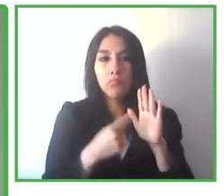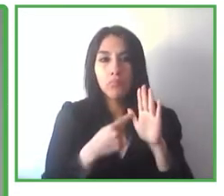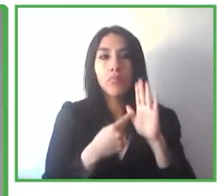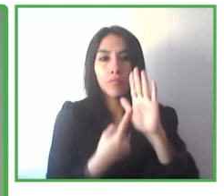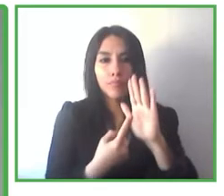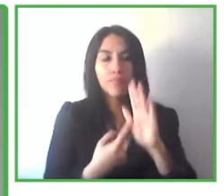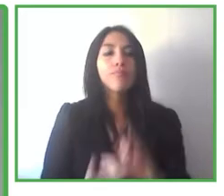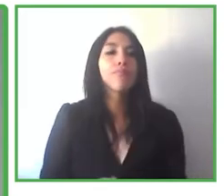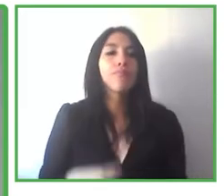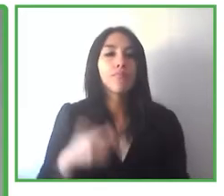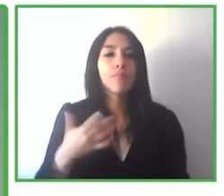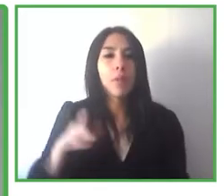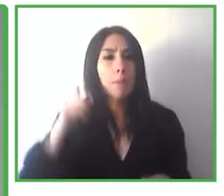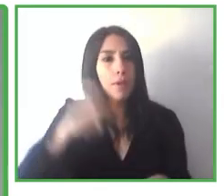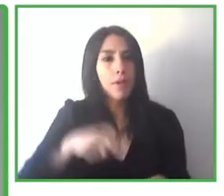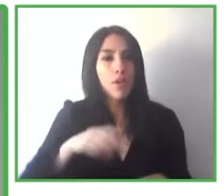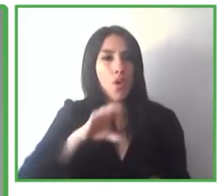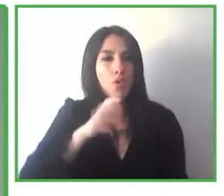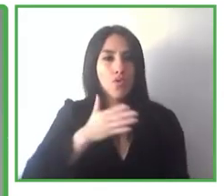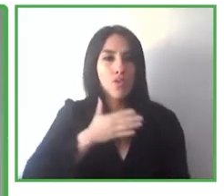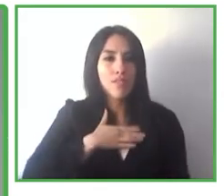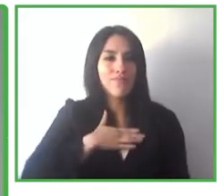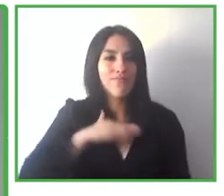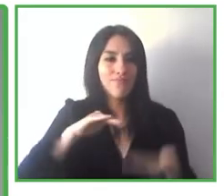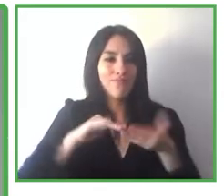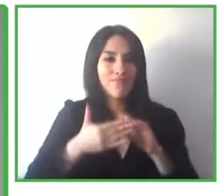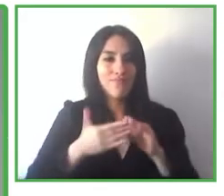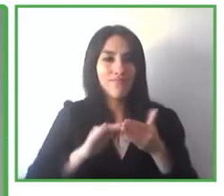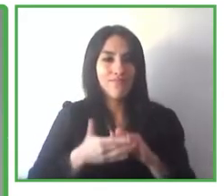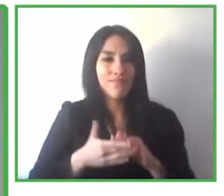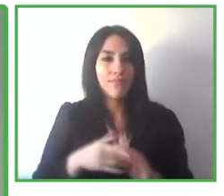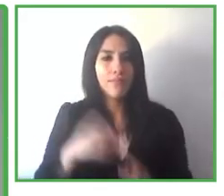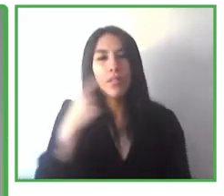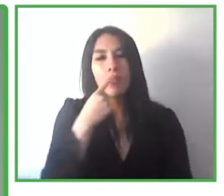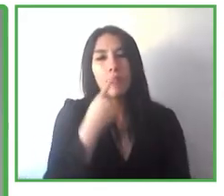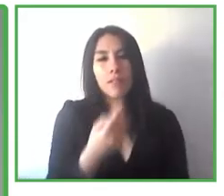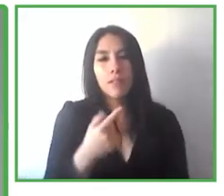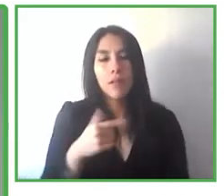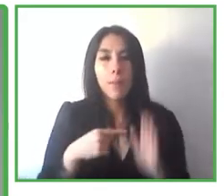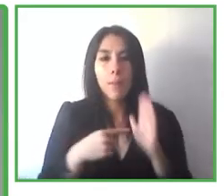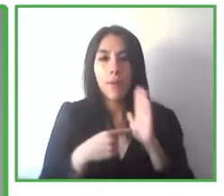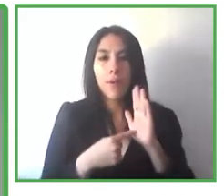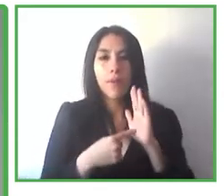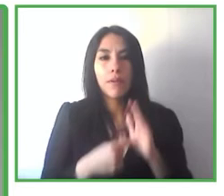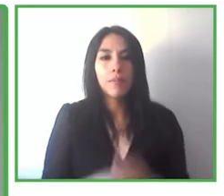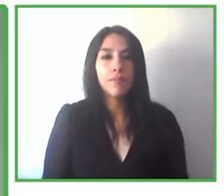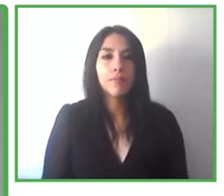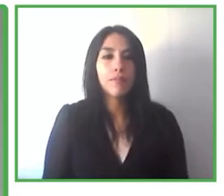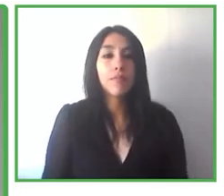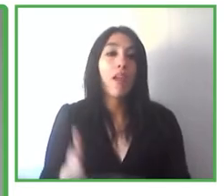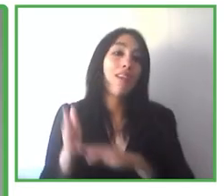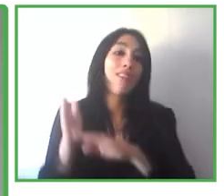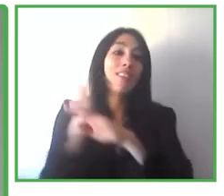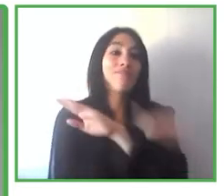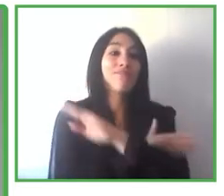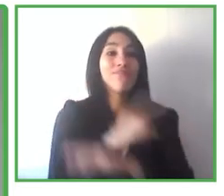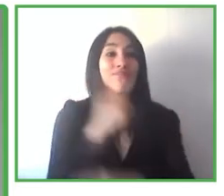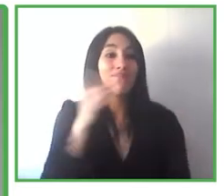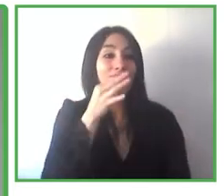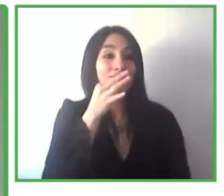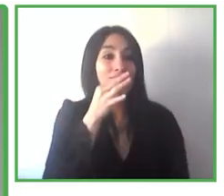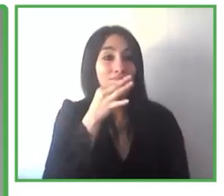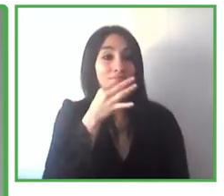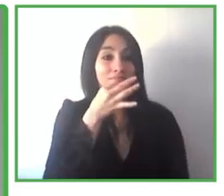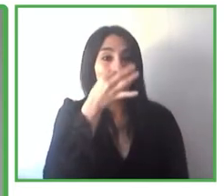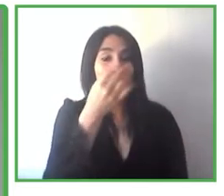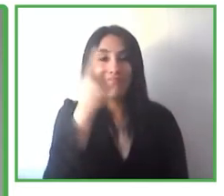Dicho lo cual, pues si estamos hablando, por ejemplo, pondría yo un ejemplo antes de dar paso a los ponentes que